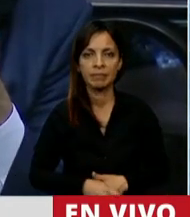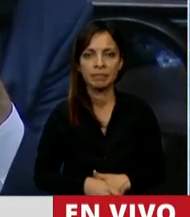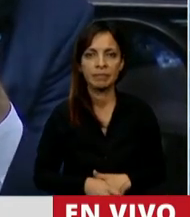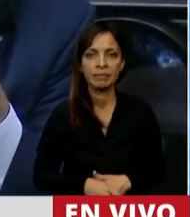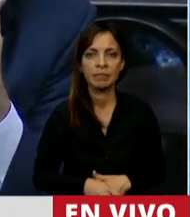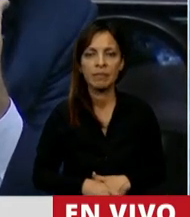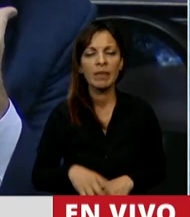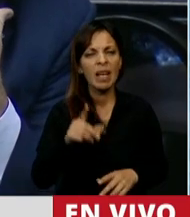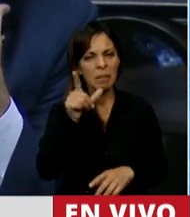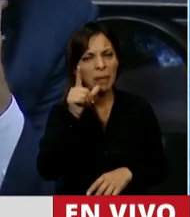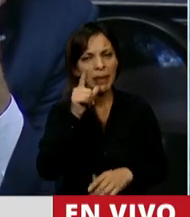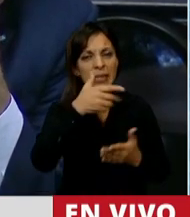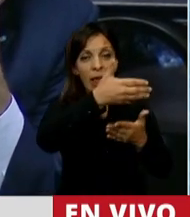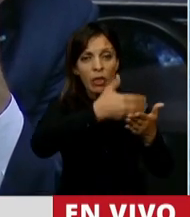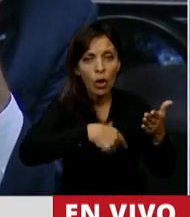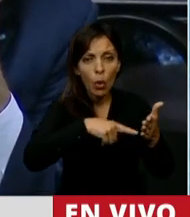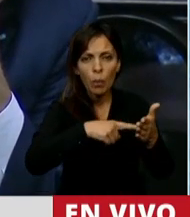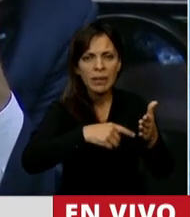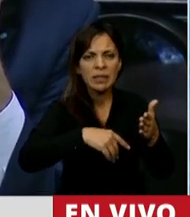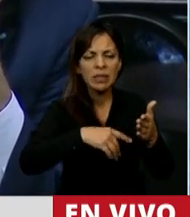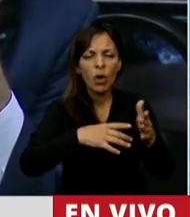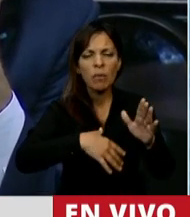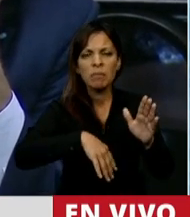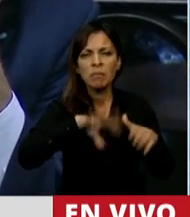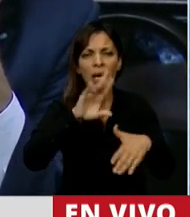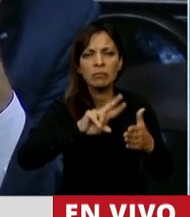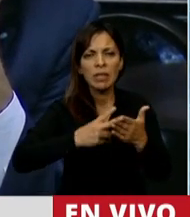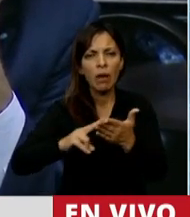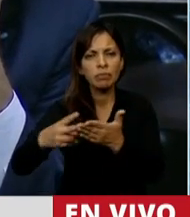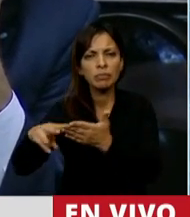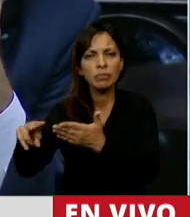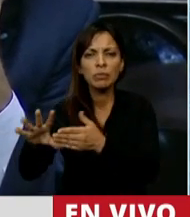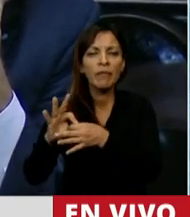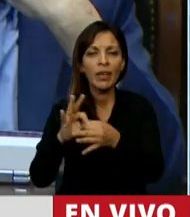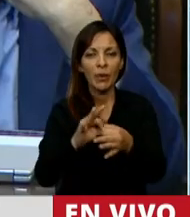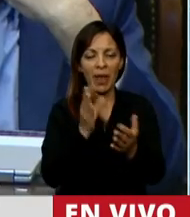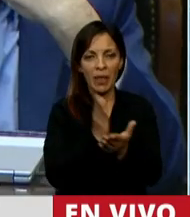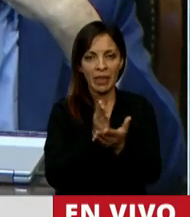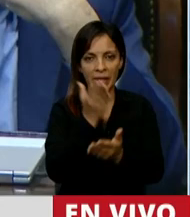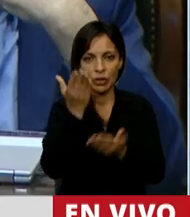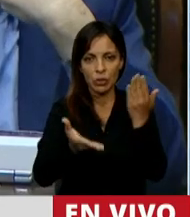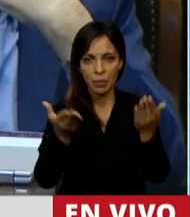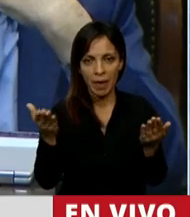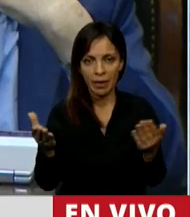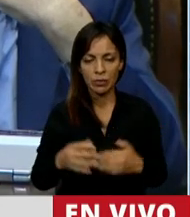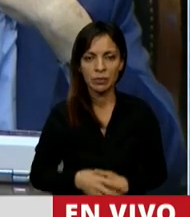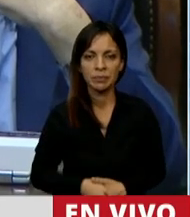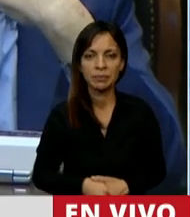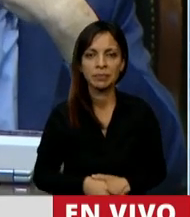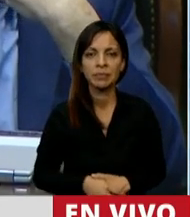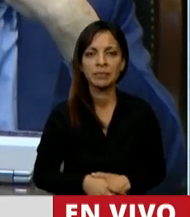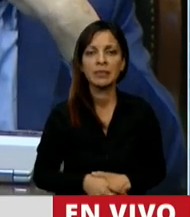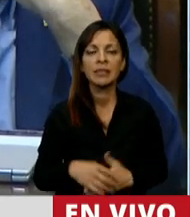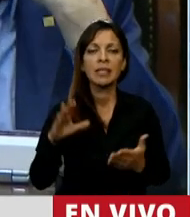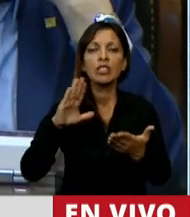Creo que fue el documento más traducido relacionado a los derechos humanos. respecto